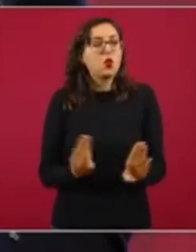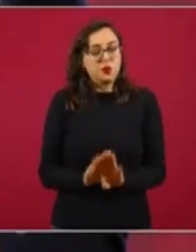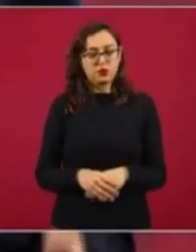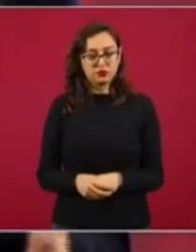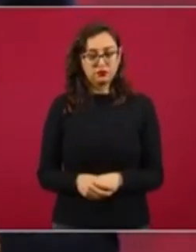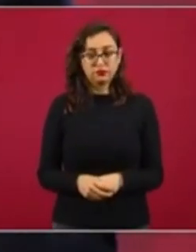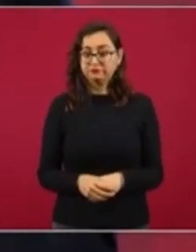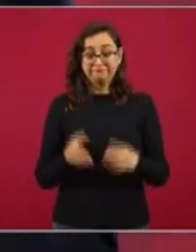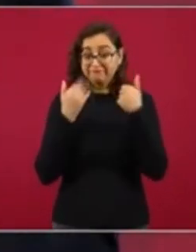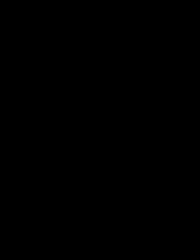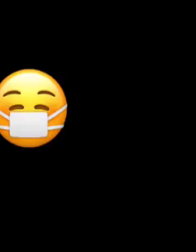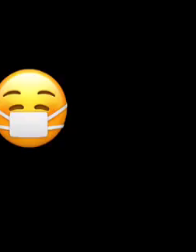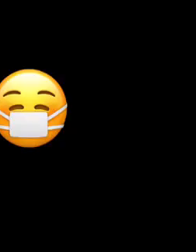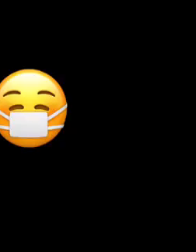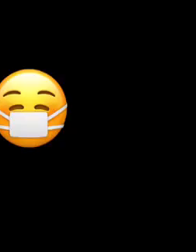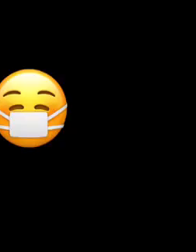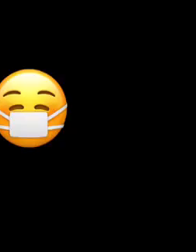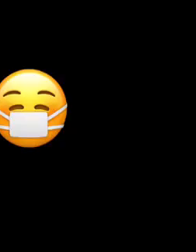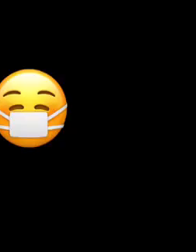porque no se tiene.